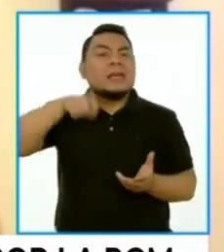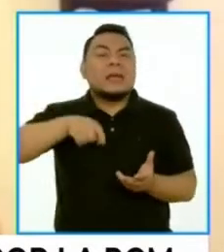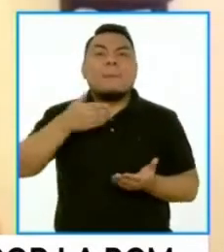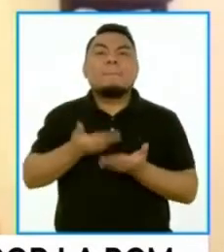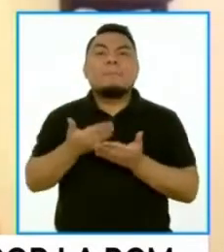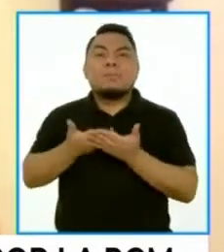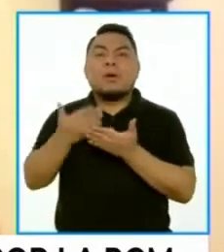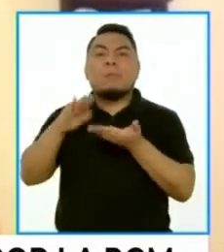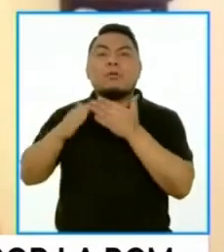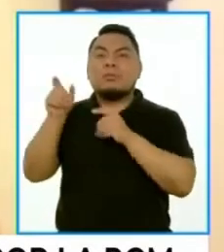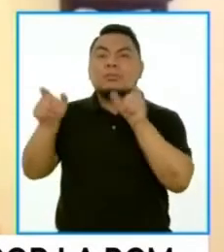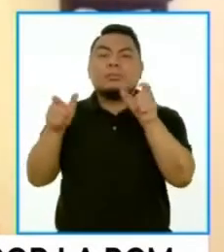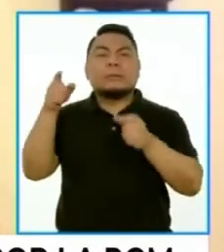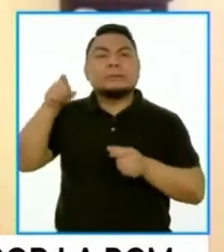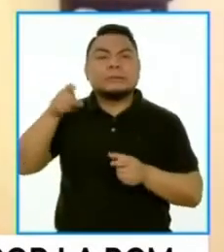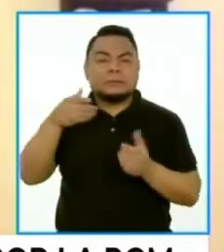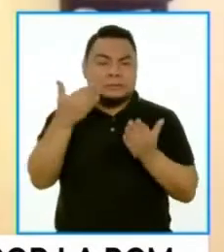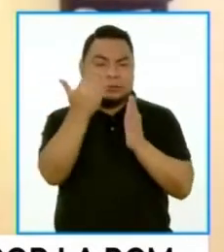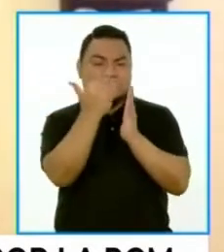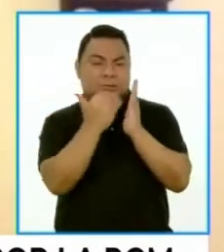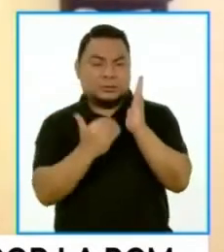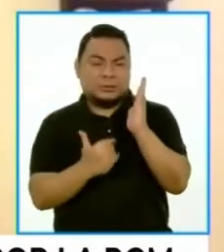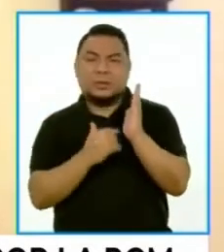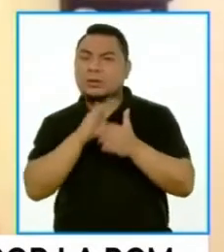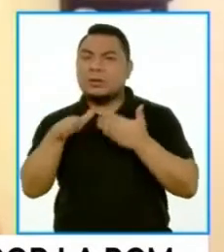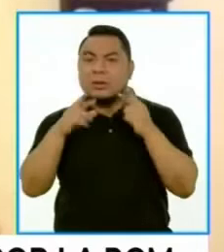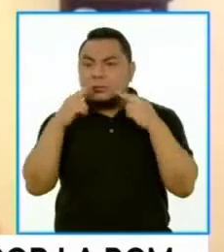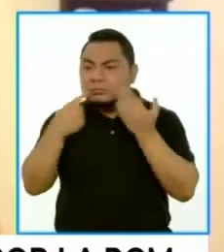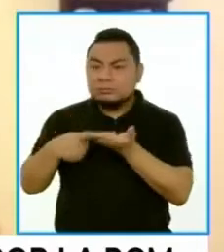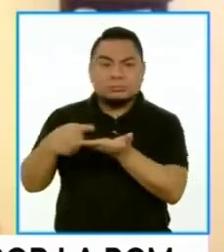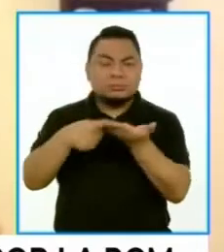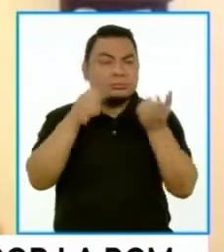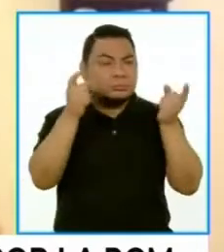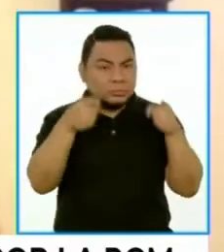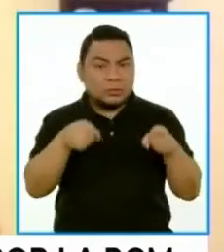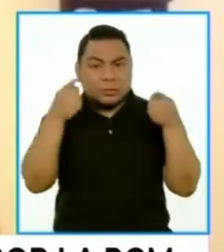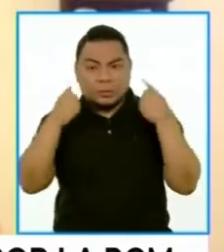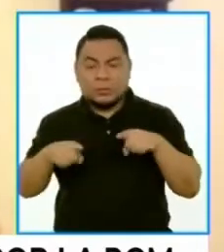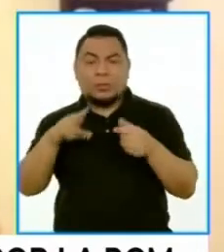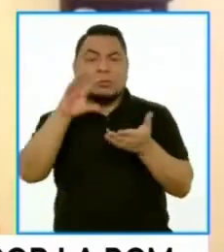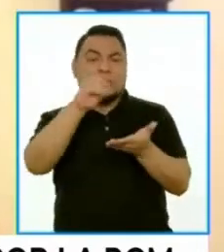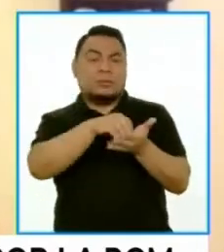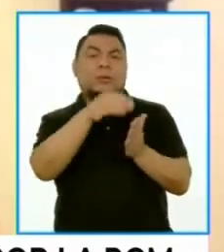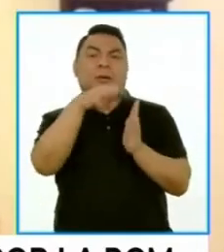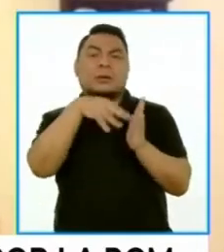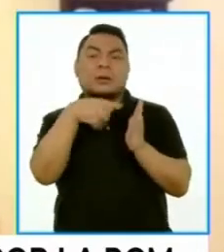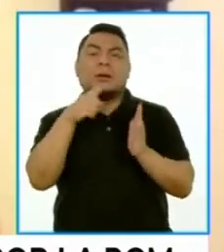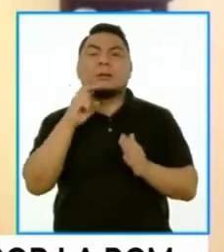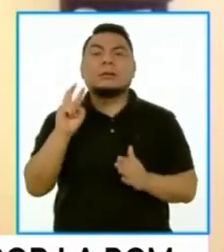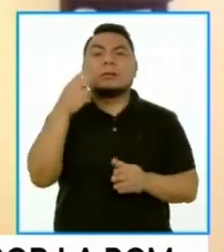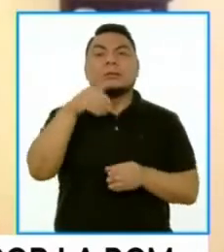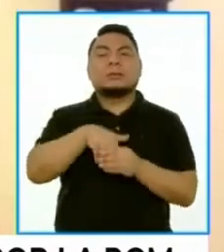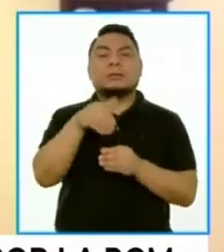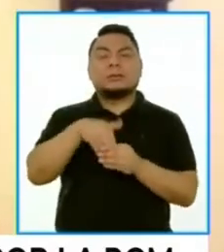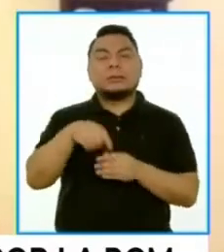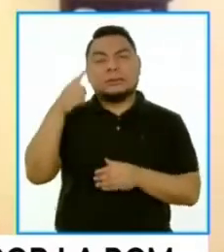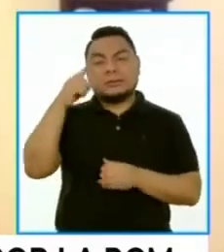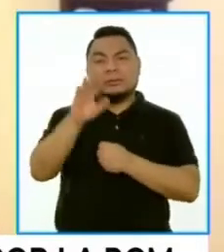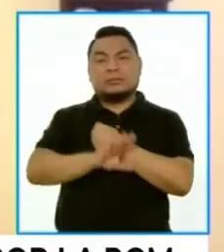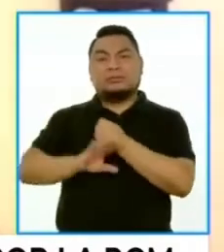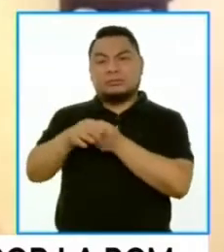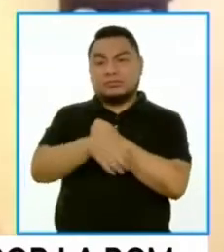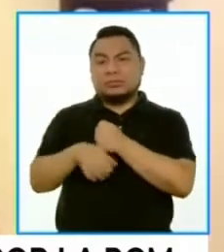y propuestas de la población por ejemplo ha sido casi todo un consenso el agendar la segunda votación de eliminación de la inmunidad